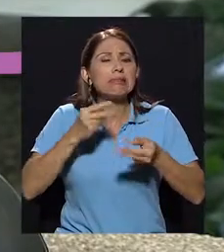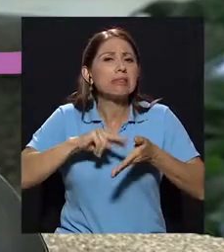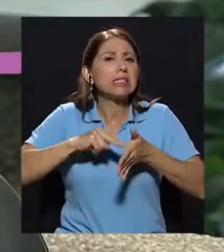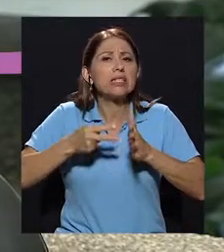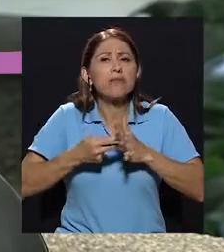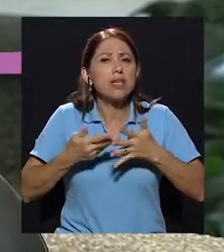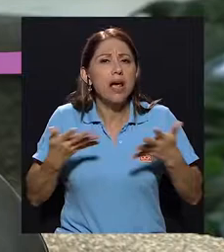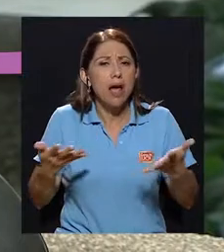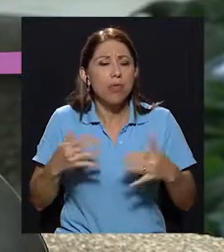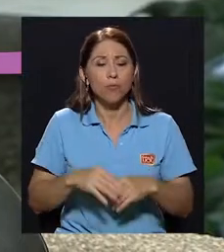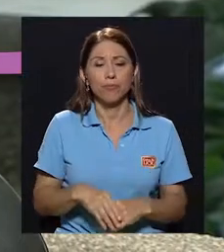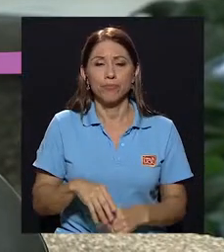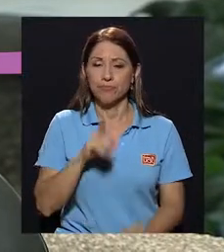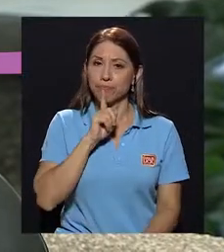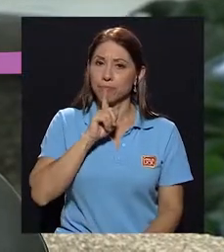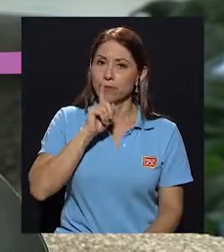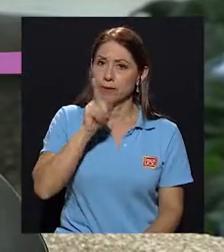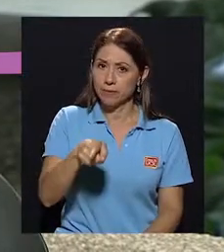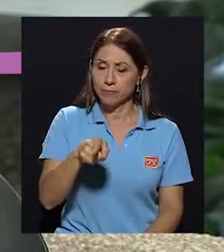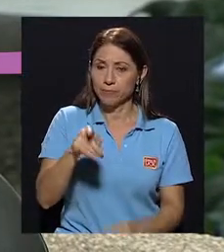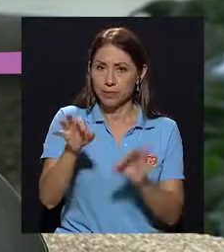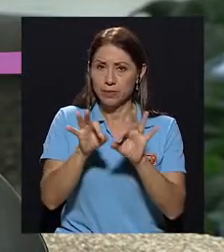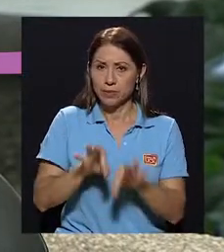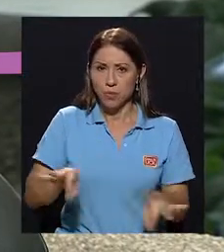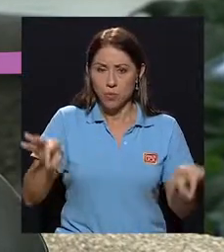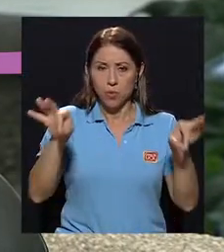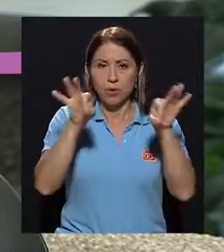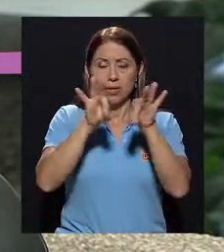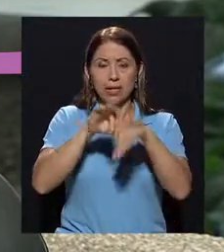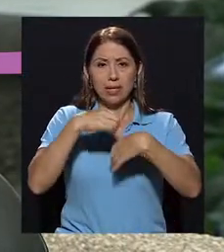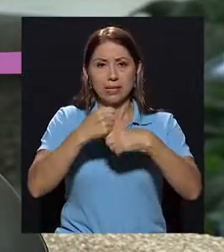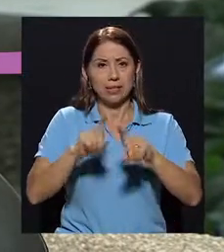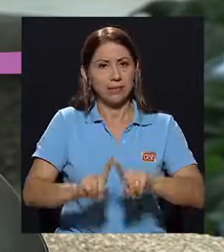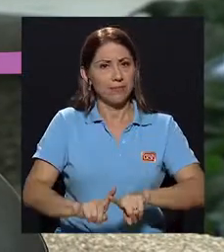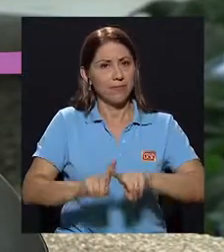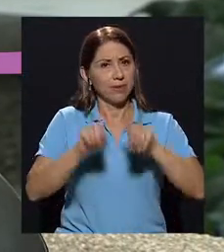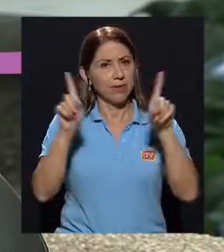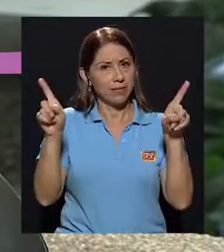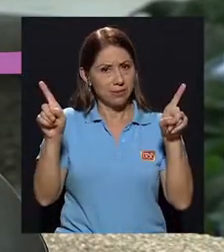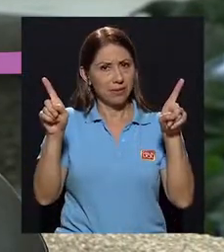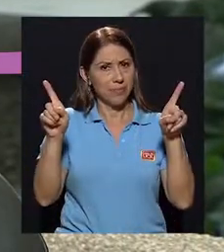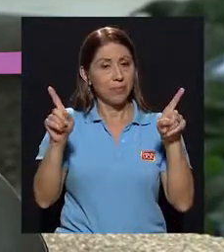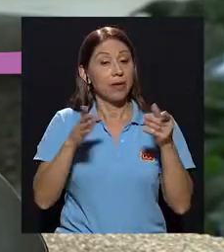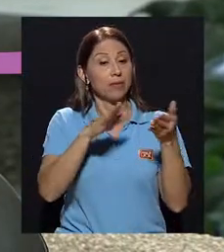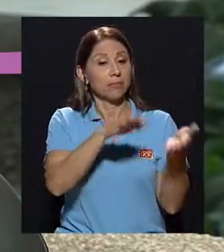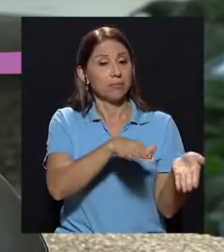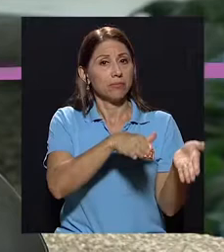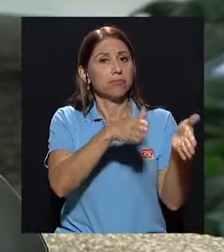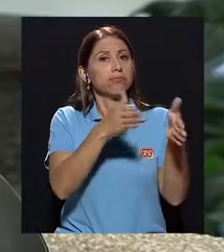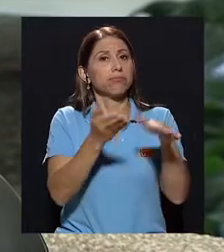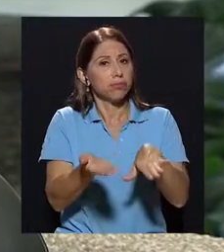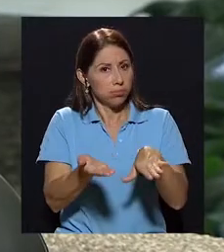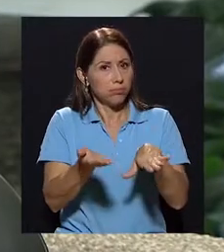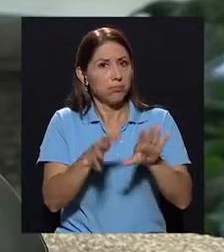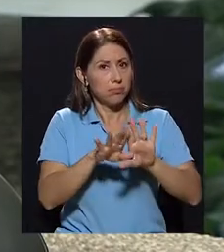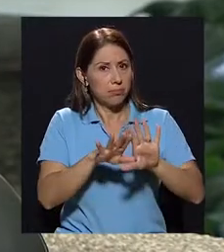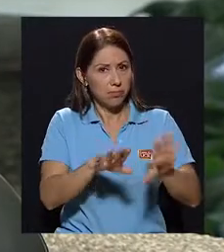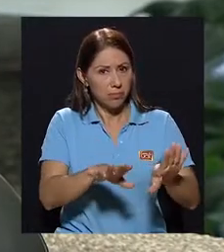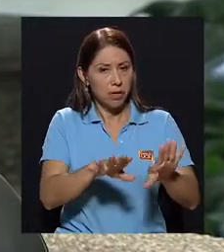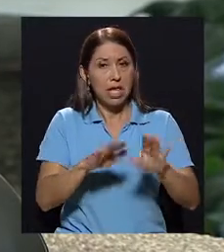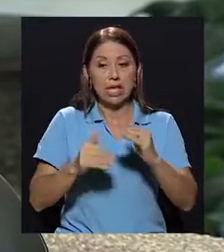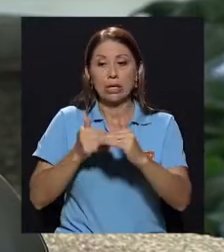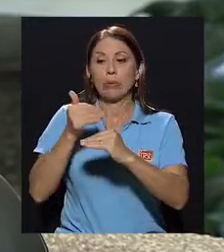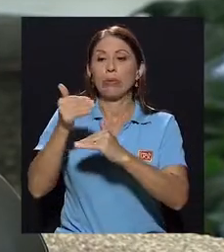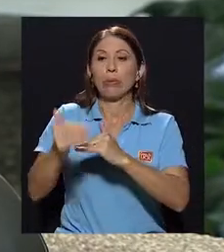ciertamente, Fabiola, es importante diferenciar lo que es una pérdida como tal y lo que eventualmente sería